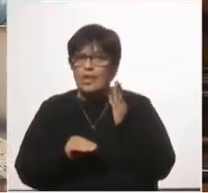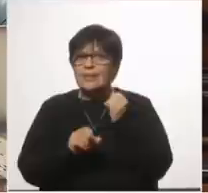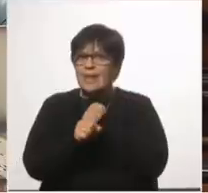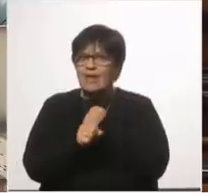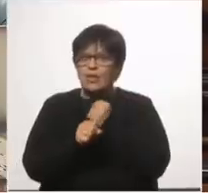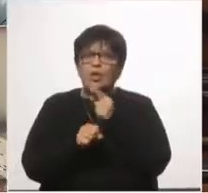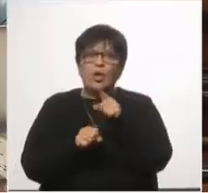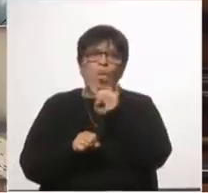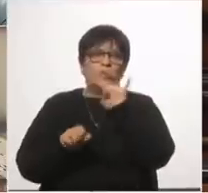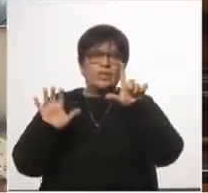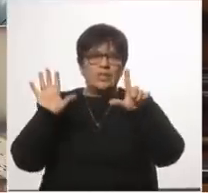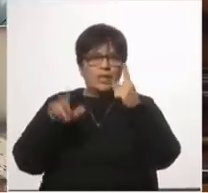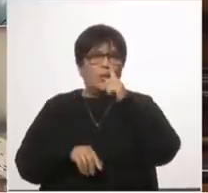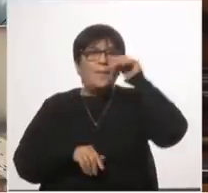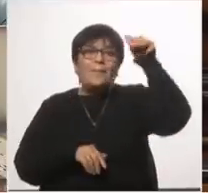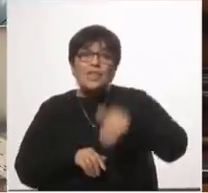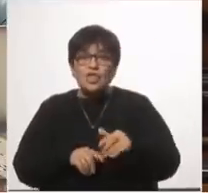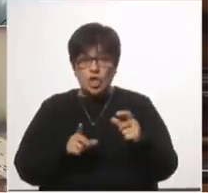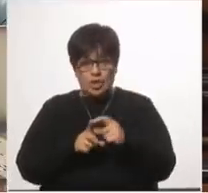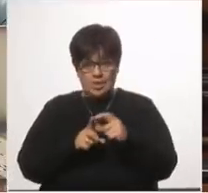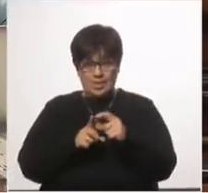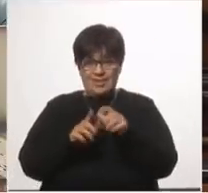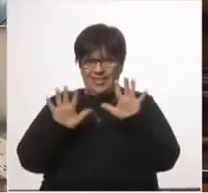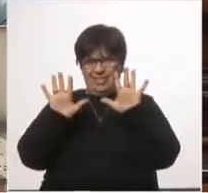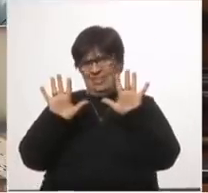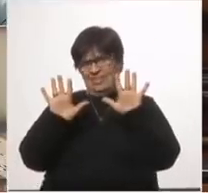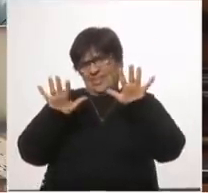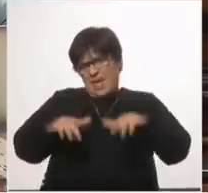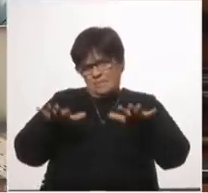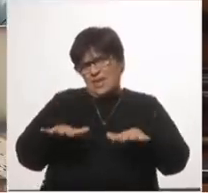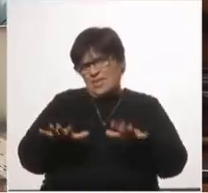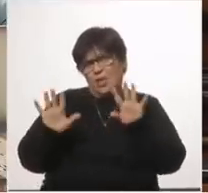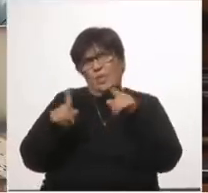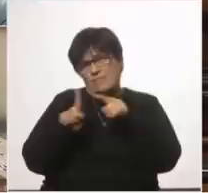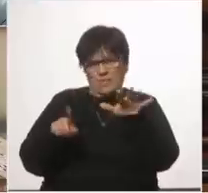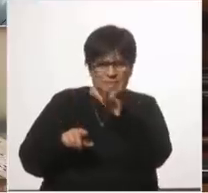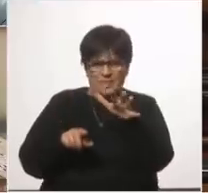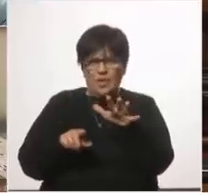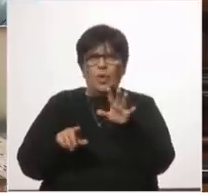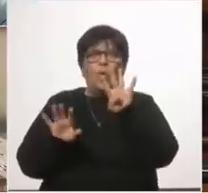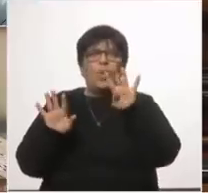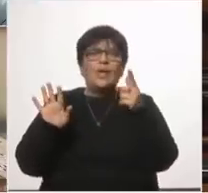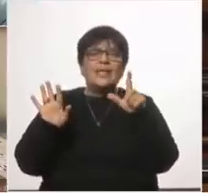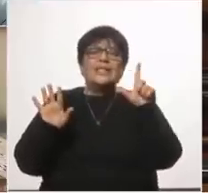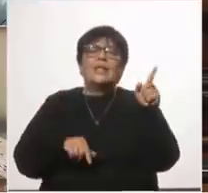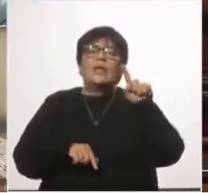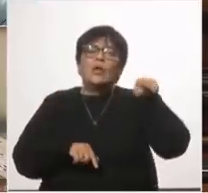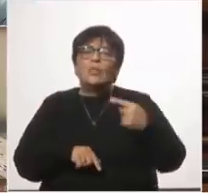471 millones de dólares en 10 meses no hay medio pero pongamos 10 47.1